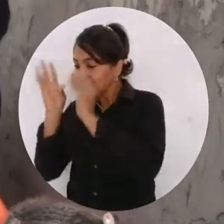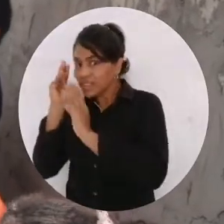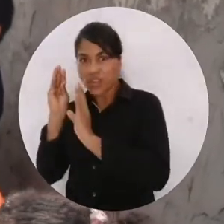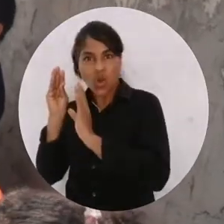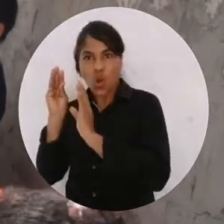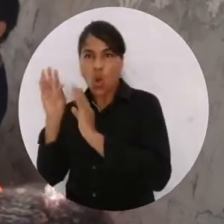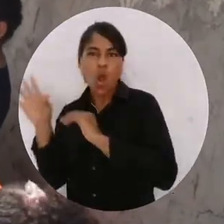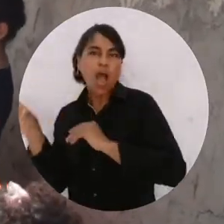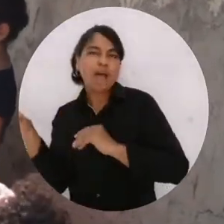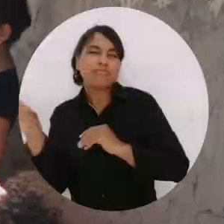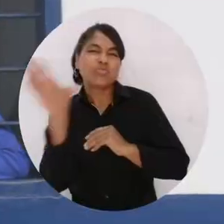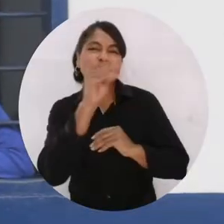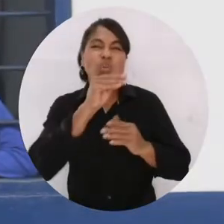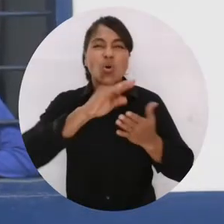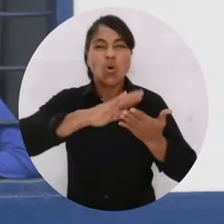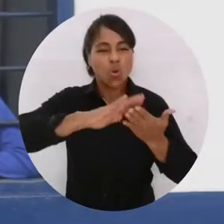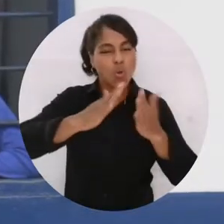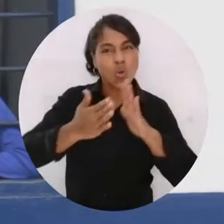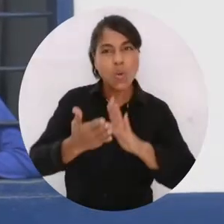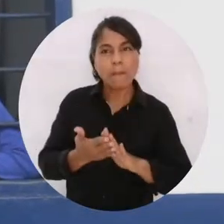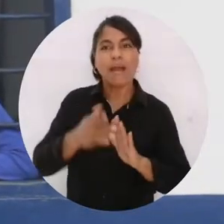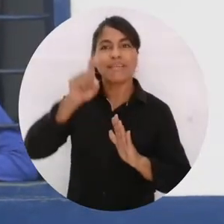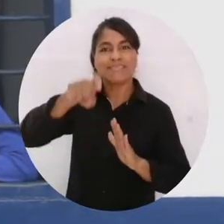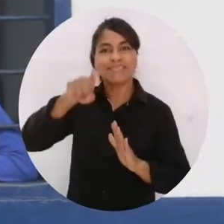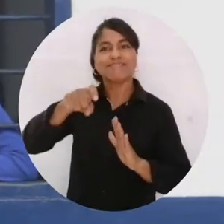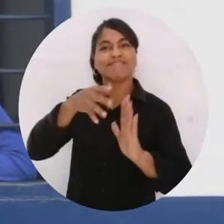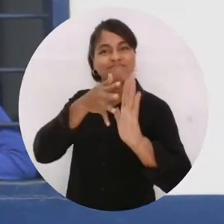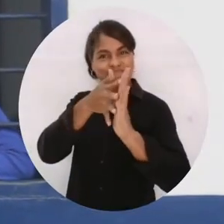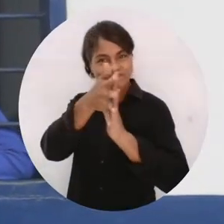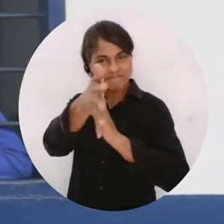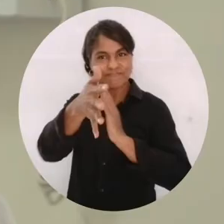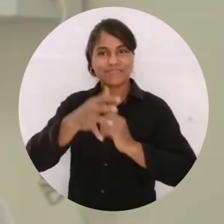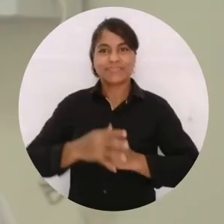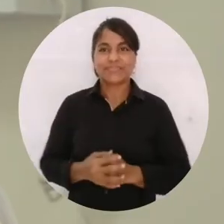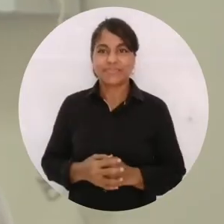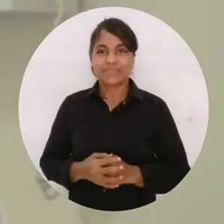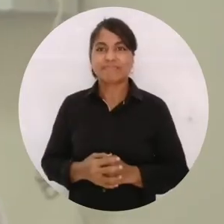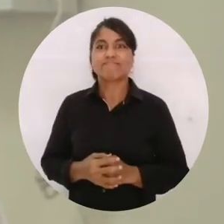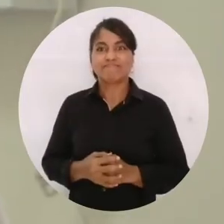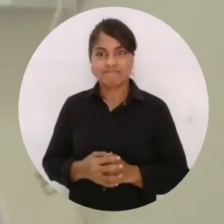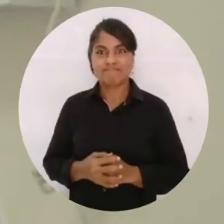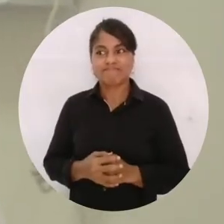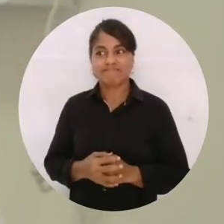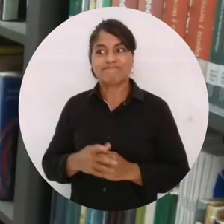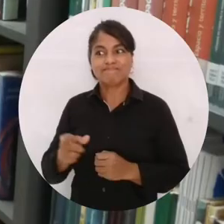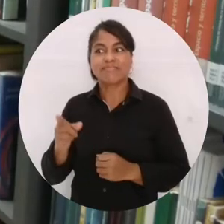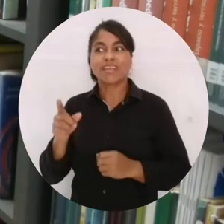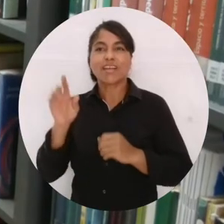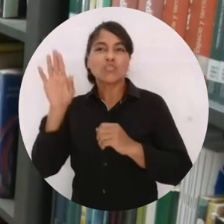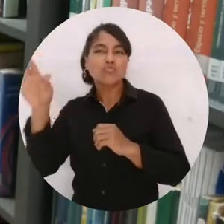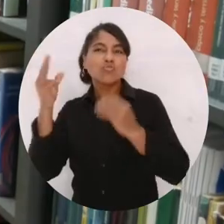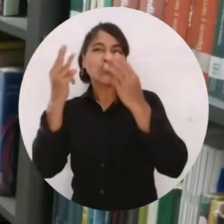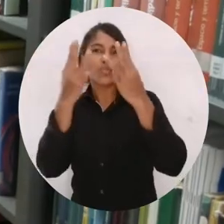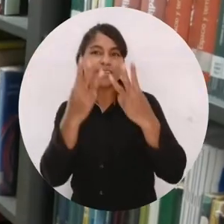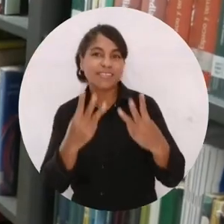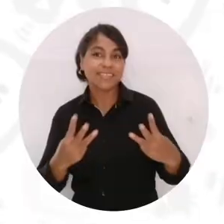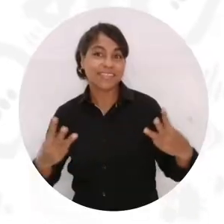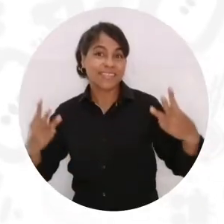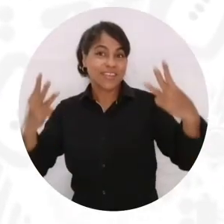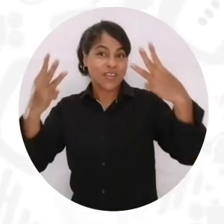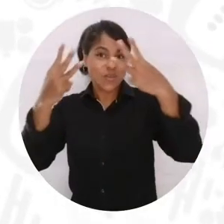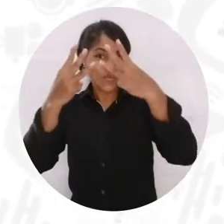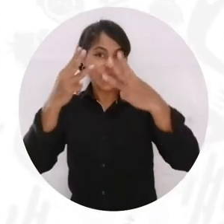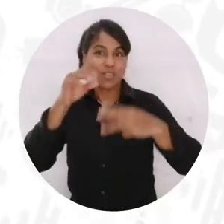sino a todas las comunidades donde se requiera esa información. Esta nueva apuesta institucional responde a las políticas de la